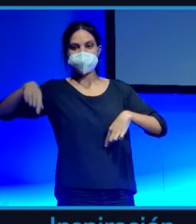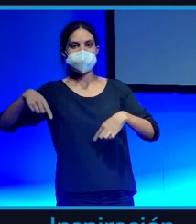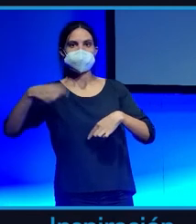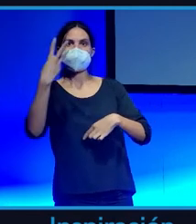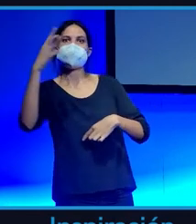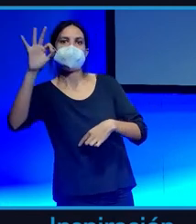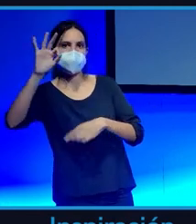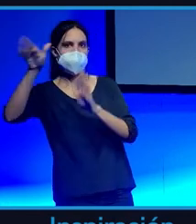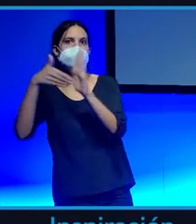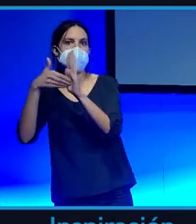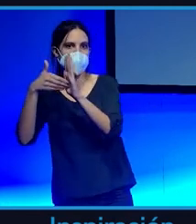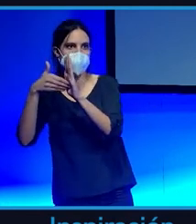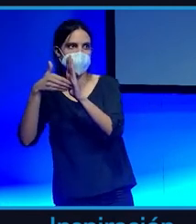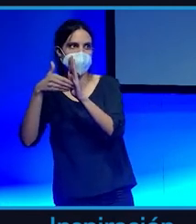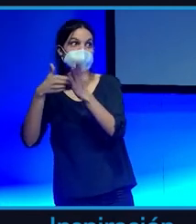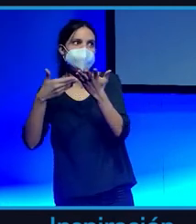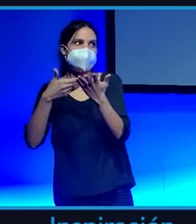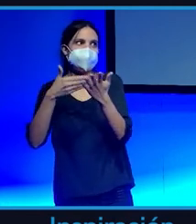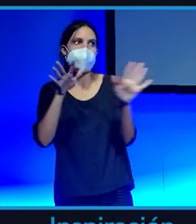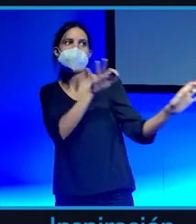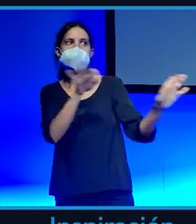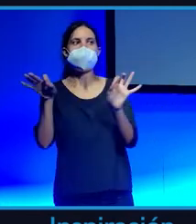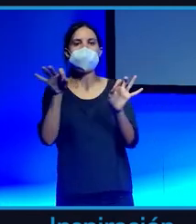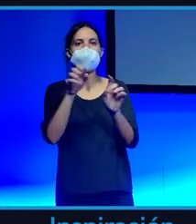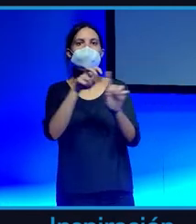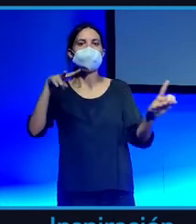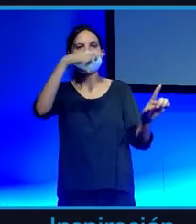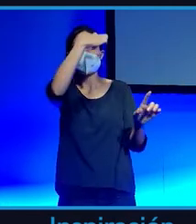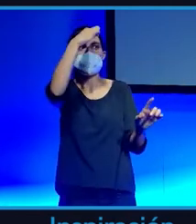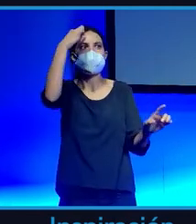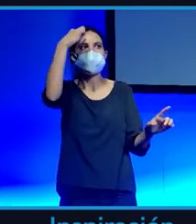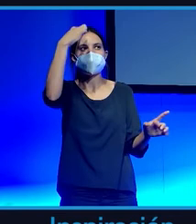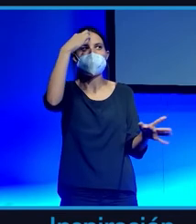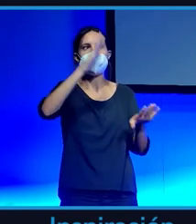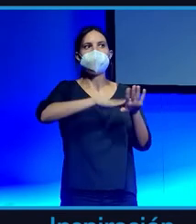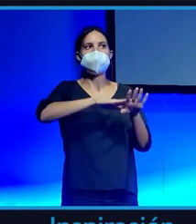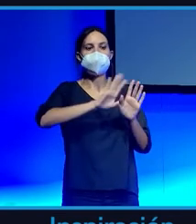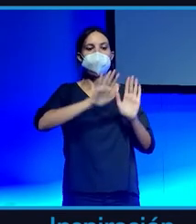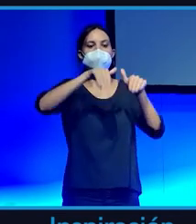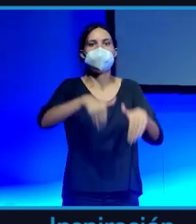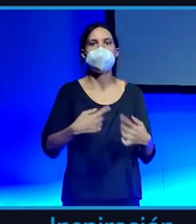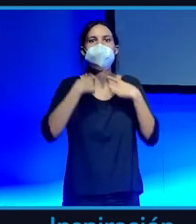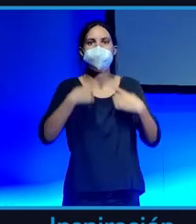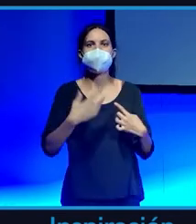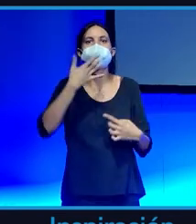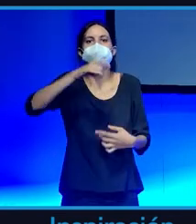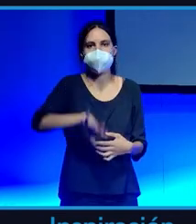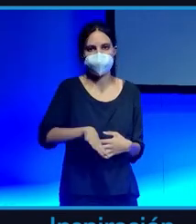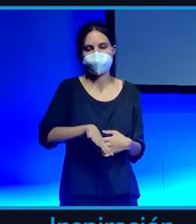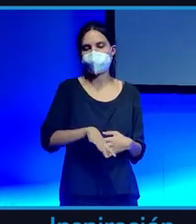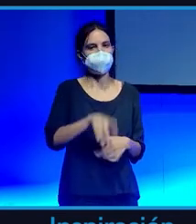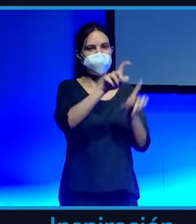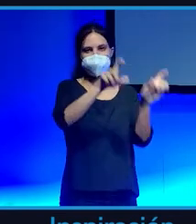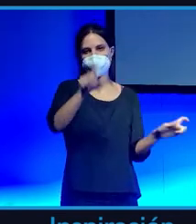¿Quién está preparado mentalmente para aguantar una bajada del 50% y sin pestañear? Muy, muy poca gente. Entonces, os lo digo muy